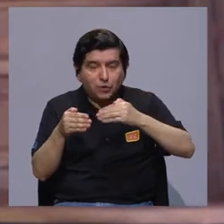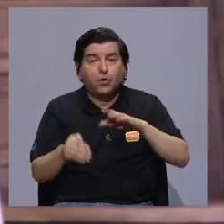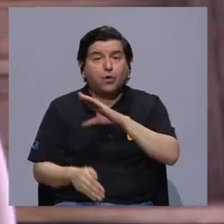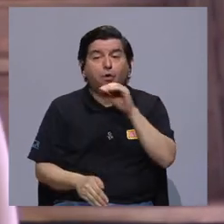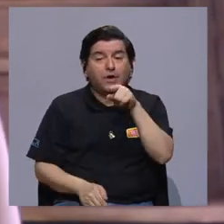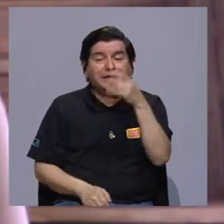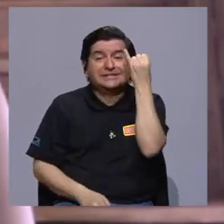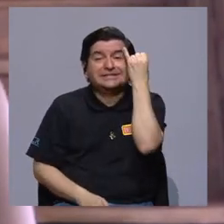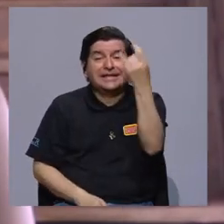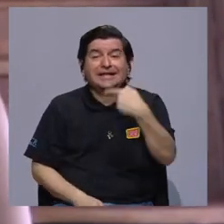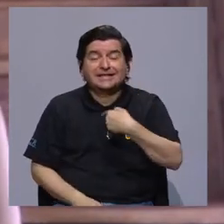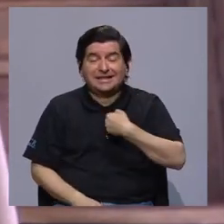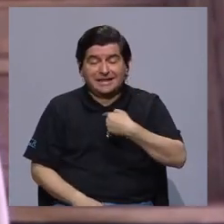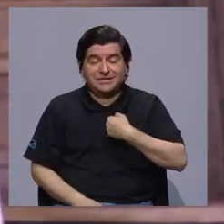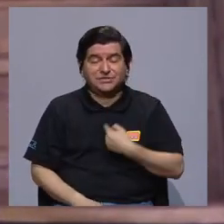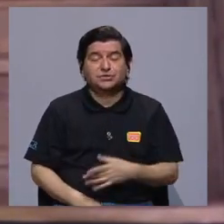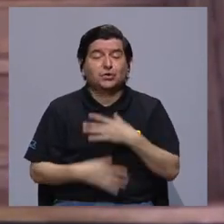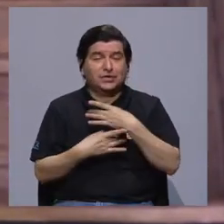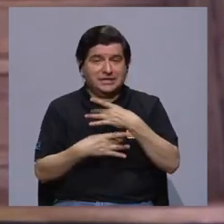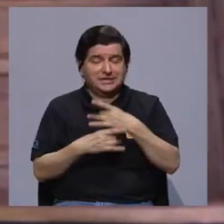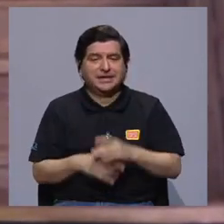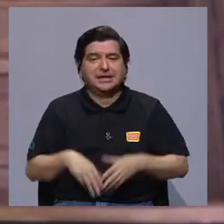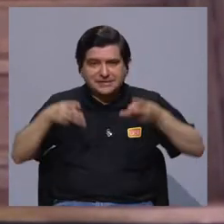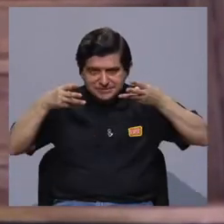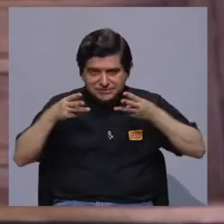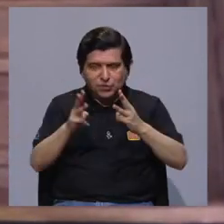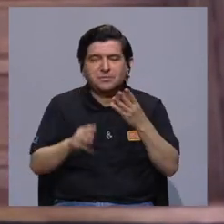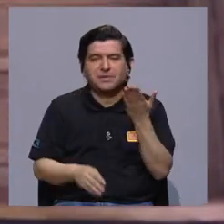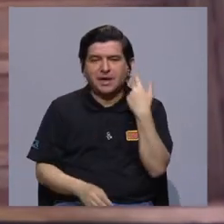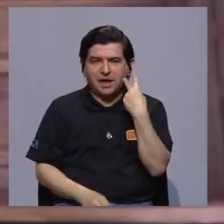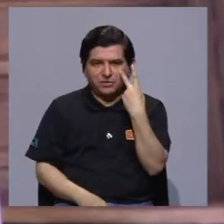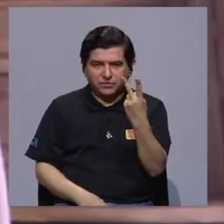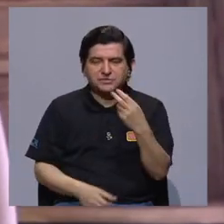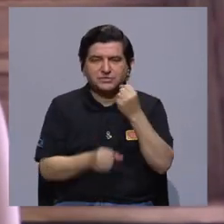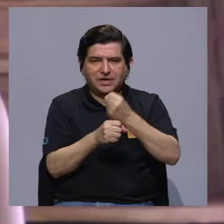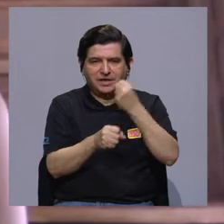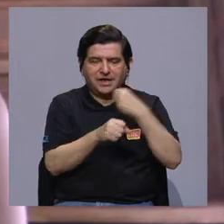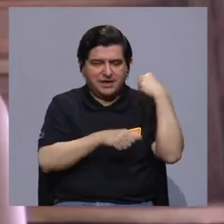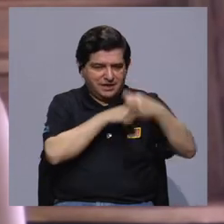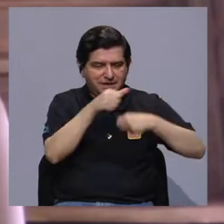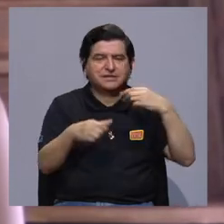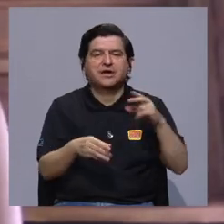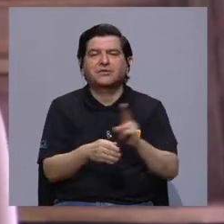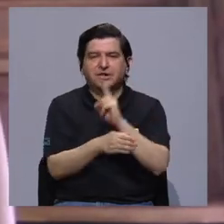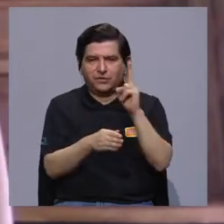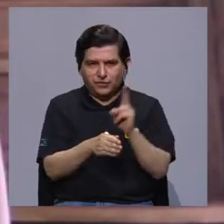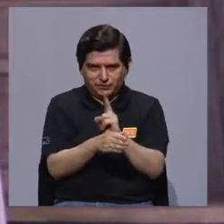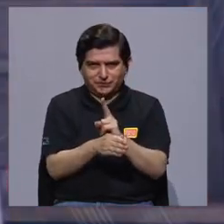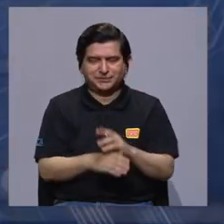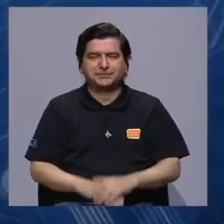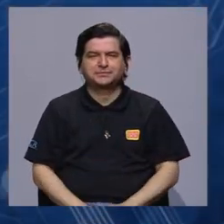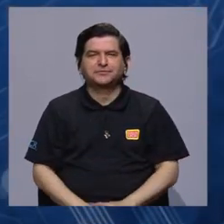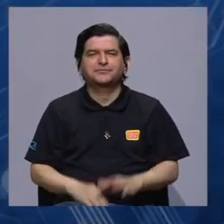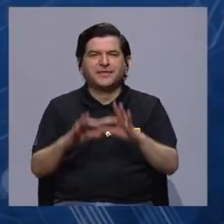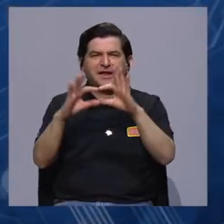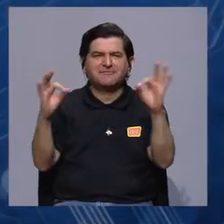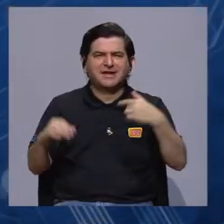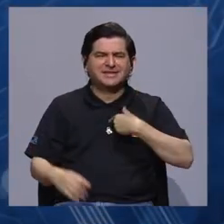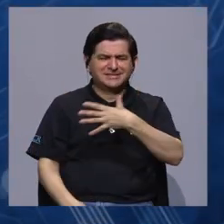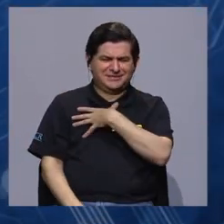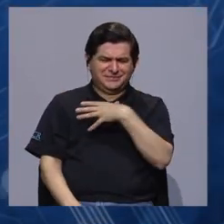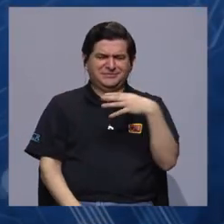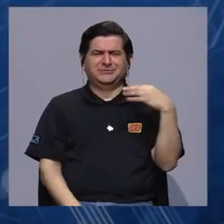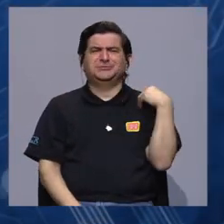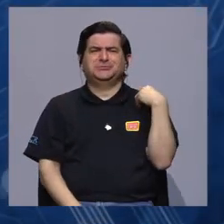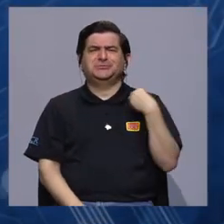es por lo menos la intención que tengo yo también cuando uso las metodologías audiovisuales en el trabajo antropológico. Hay una frase que a